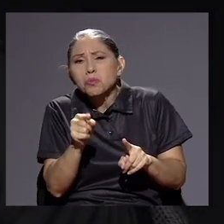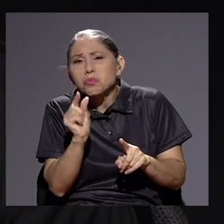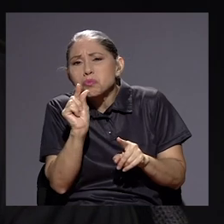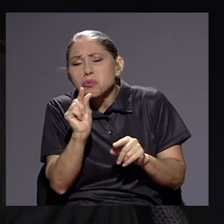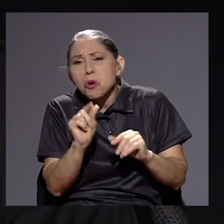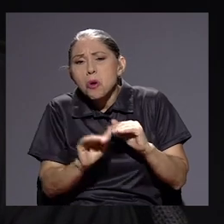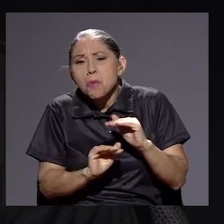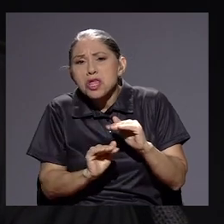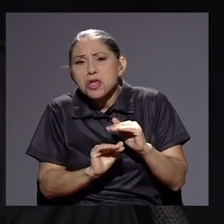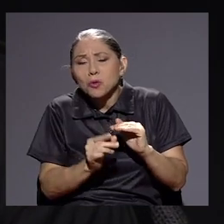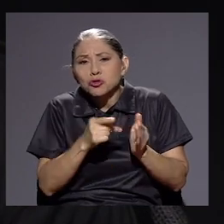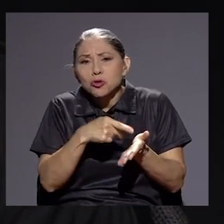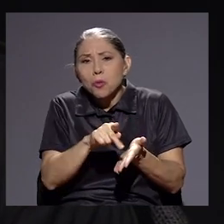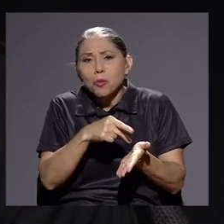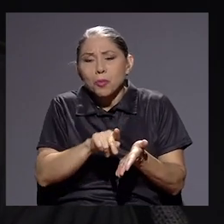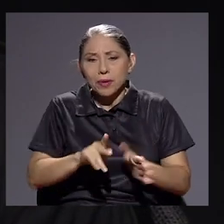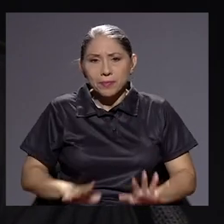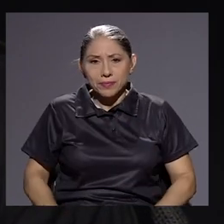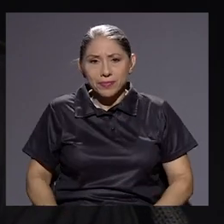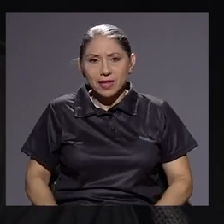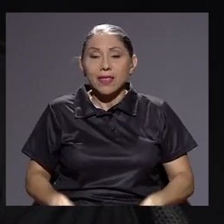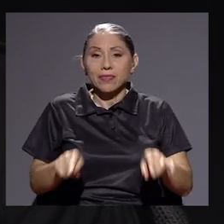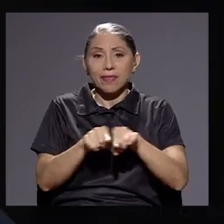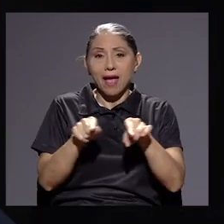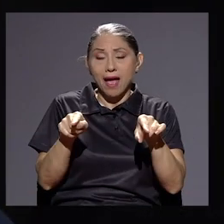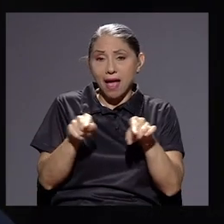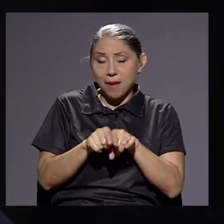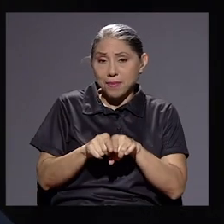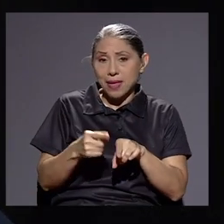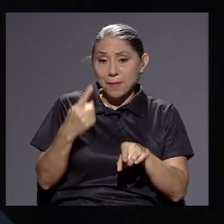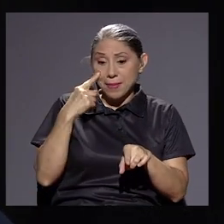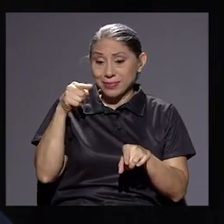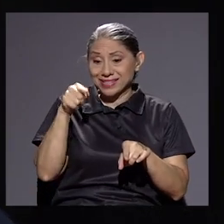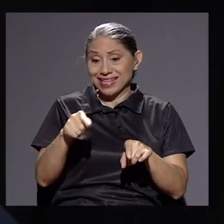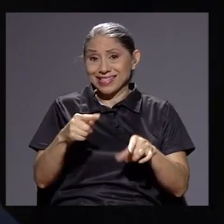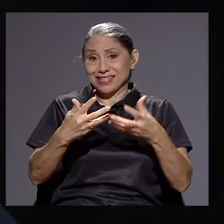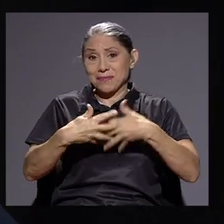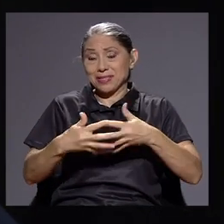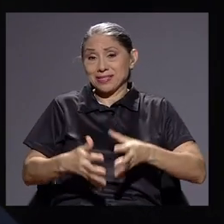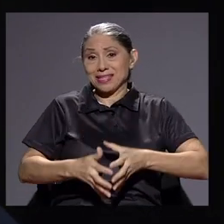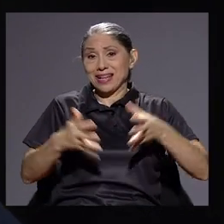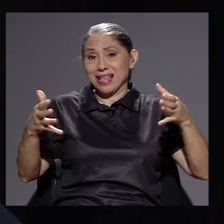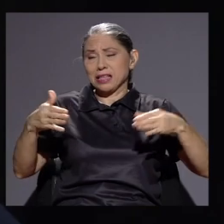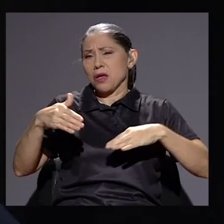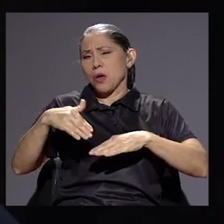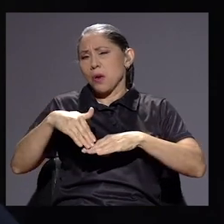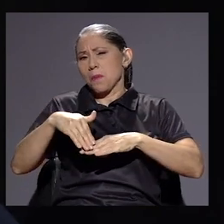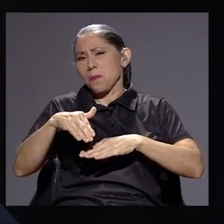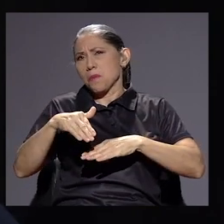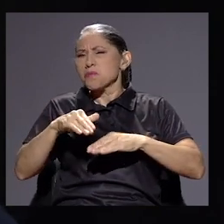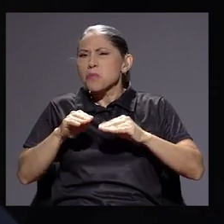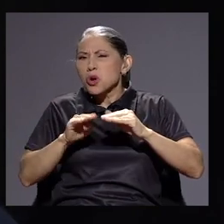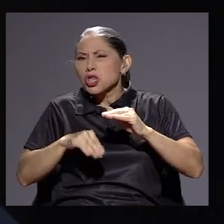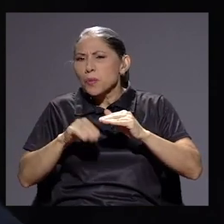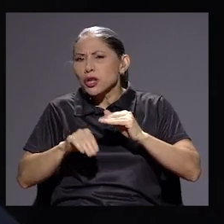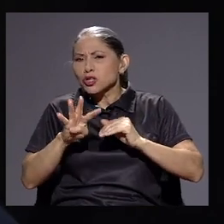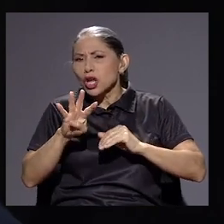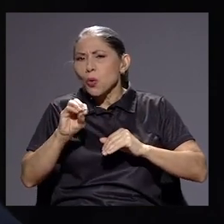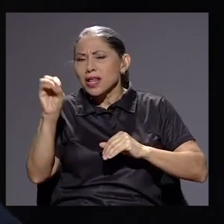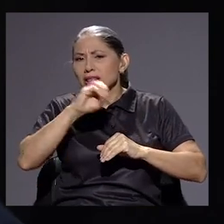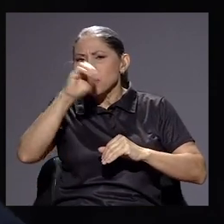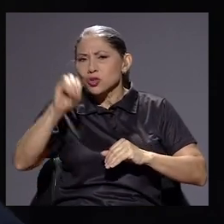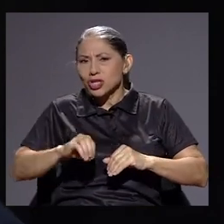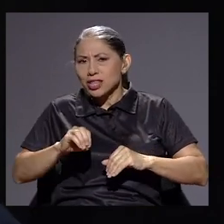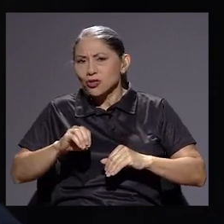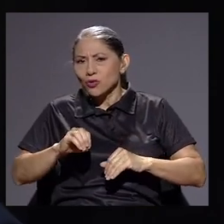máximos. También en un escenario en el que esos grandes contribuyentes, más de un 40%, un poquito menos de un 40%, que son